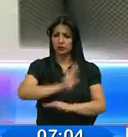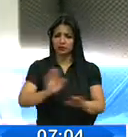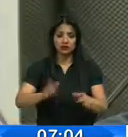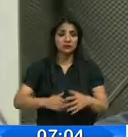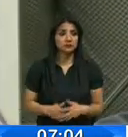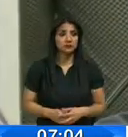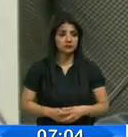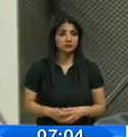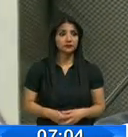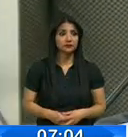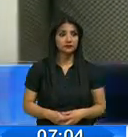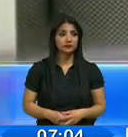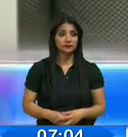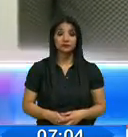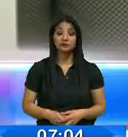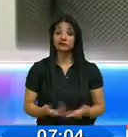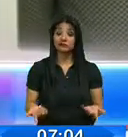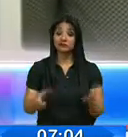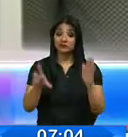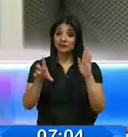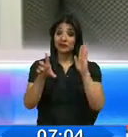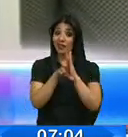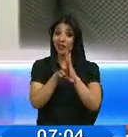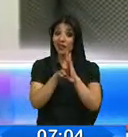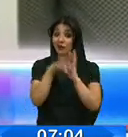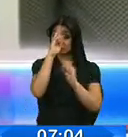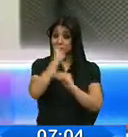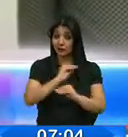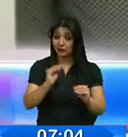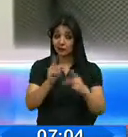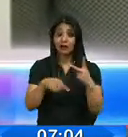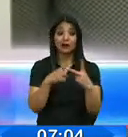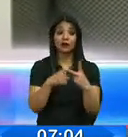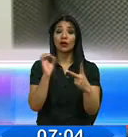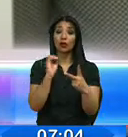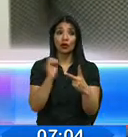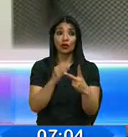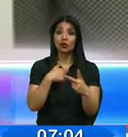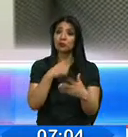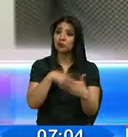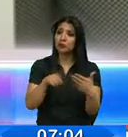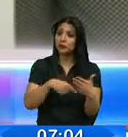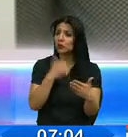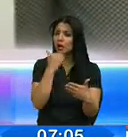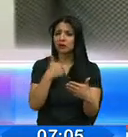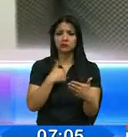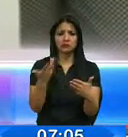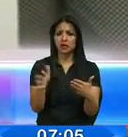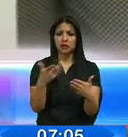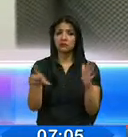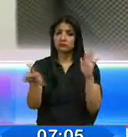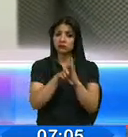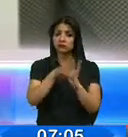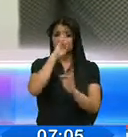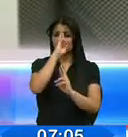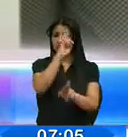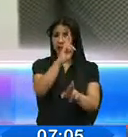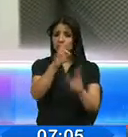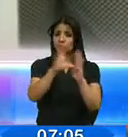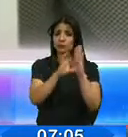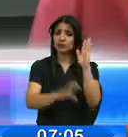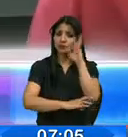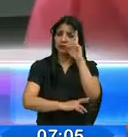de forma ilegal y tampoco he incurrido en prohibiciones de la ley ni de la